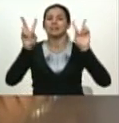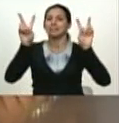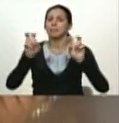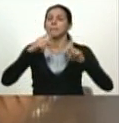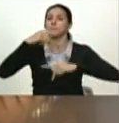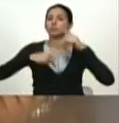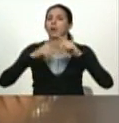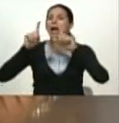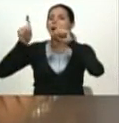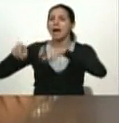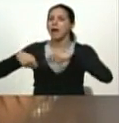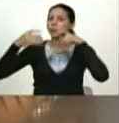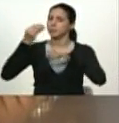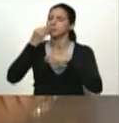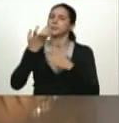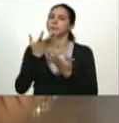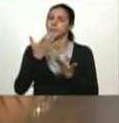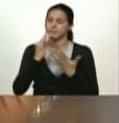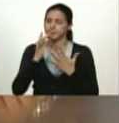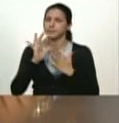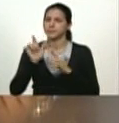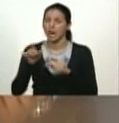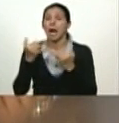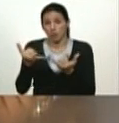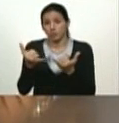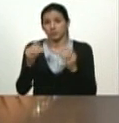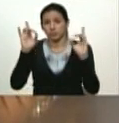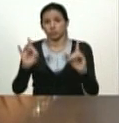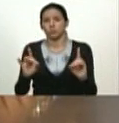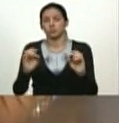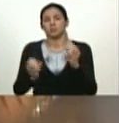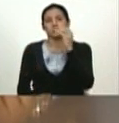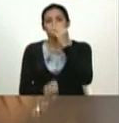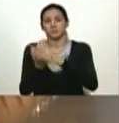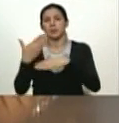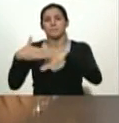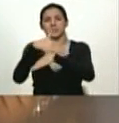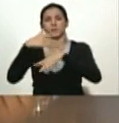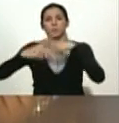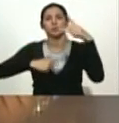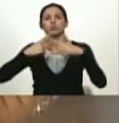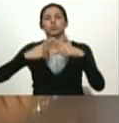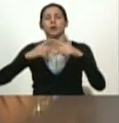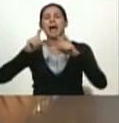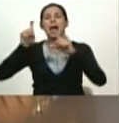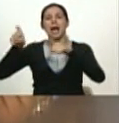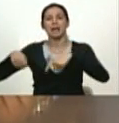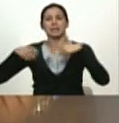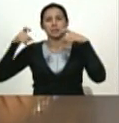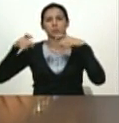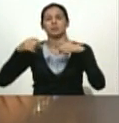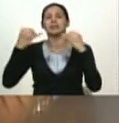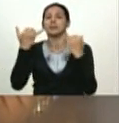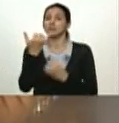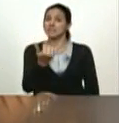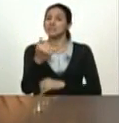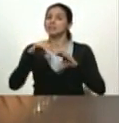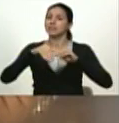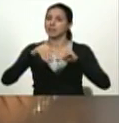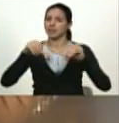por eso he creado el Ministerio de la Producción Agrícola y Tierras